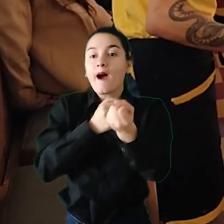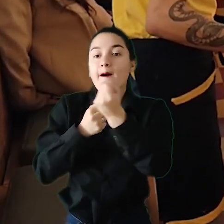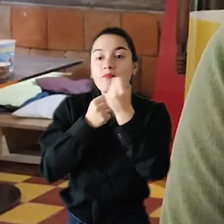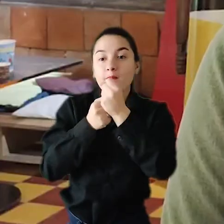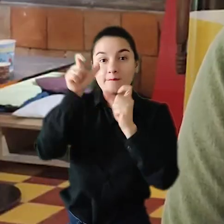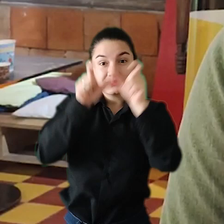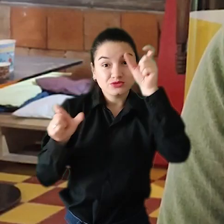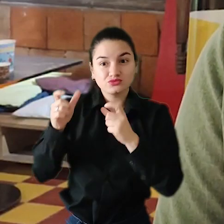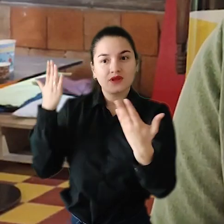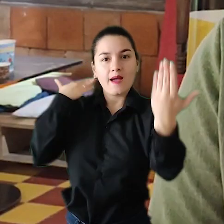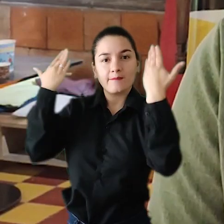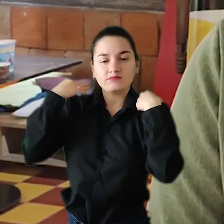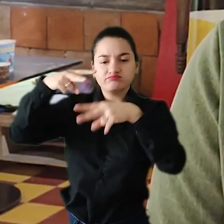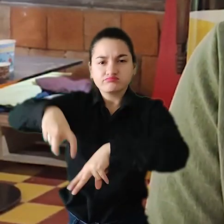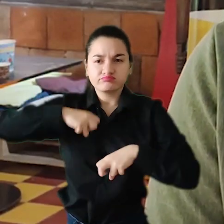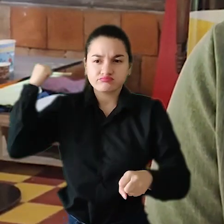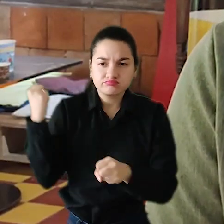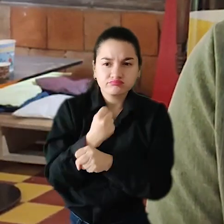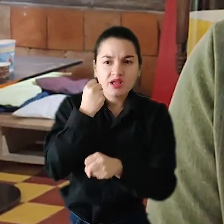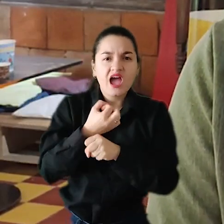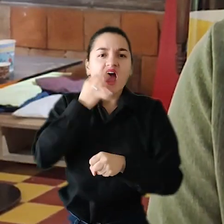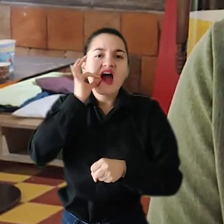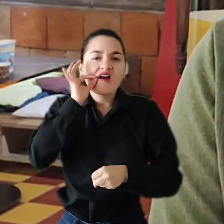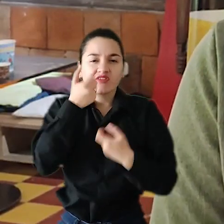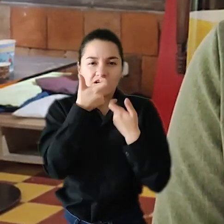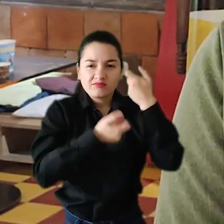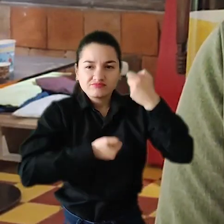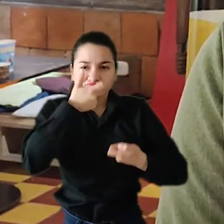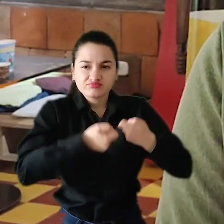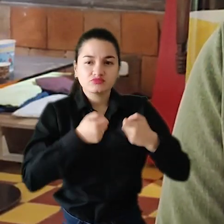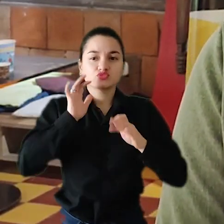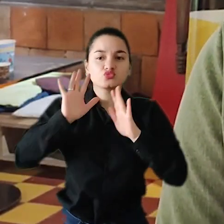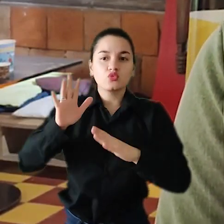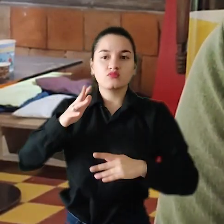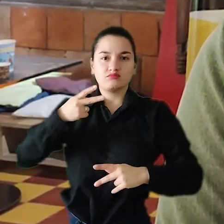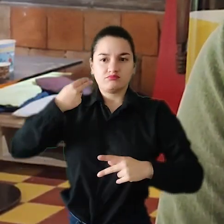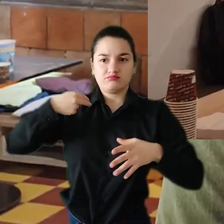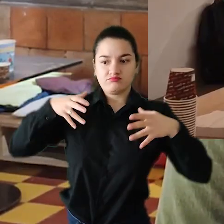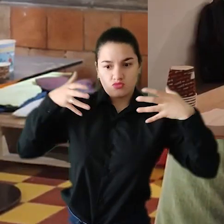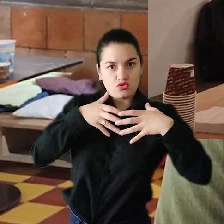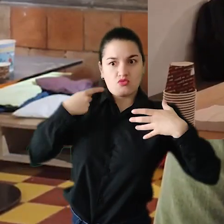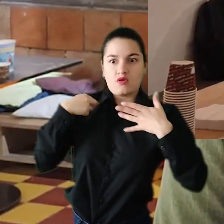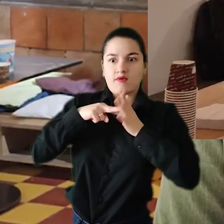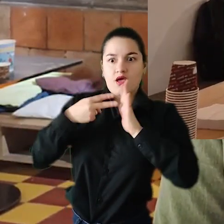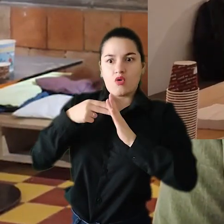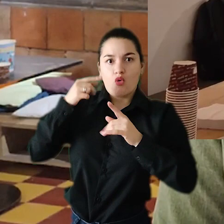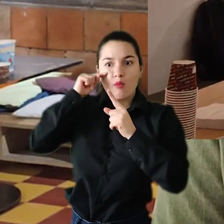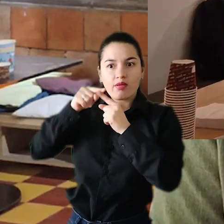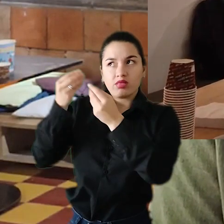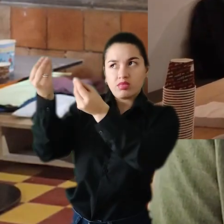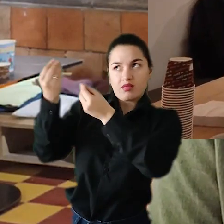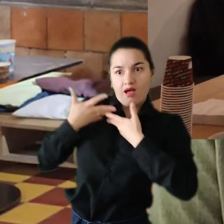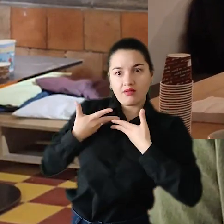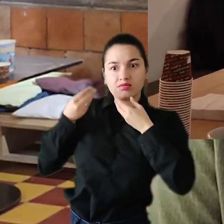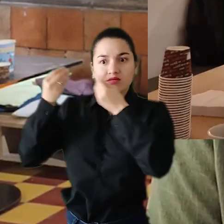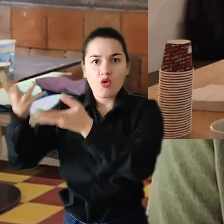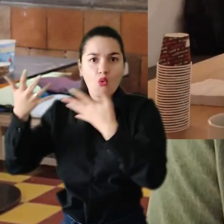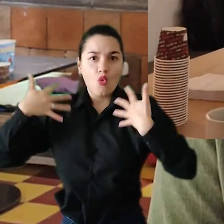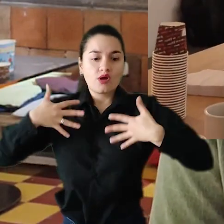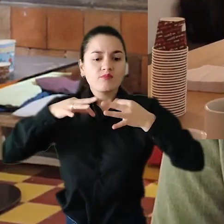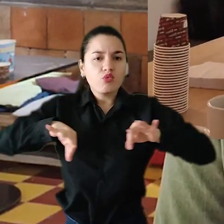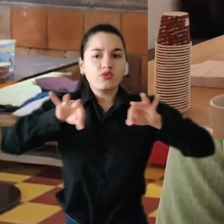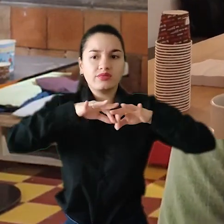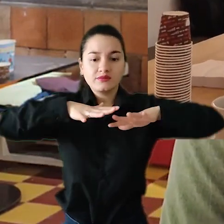Bueno, el mensaje es que apoyemos a todos nuestros cafecultores, que nosotros como departamento somos muy